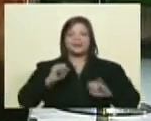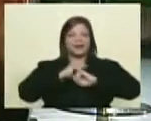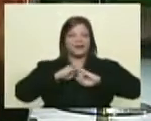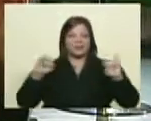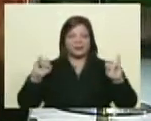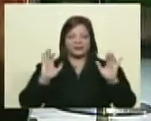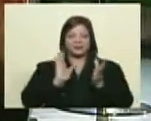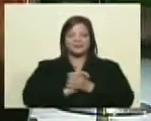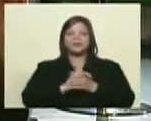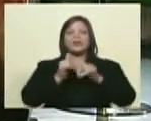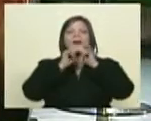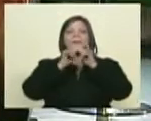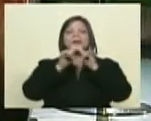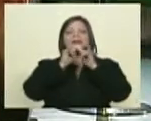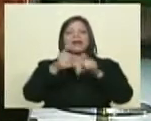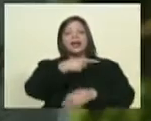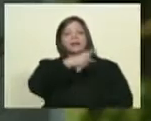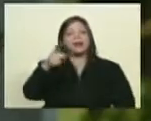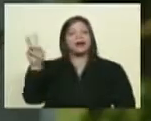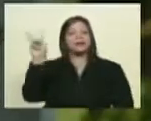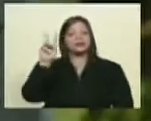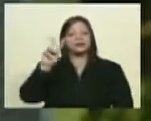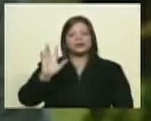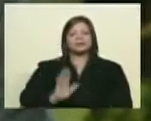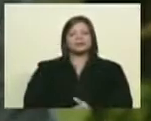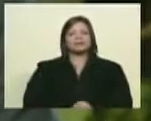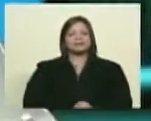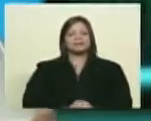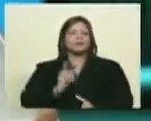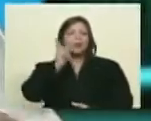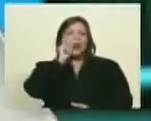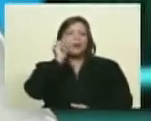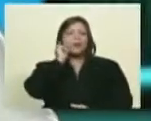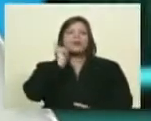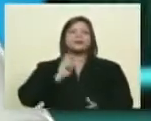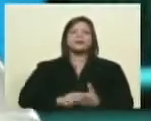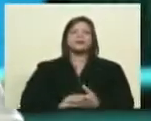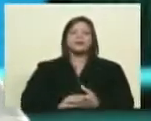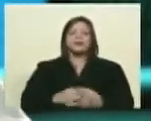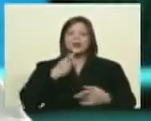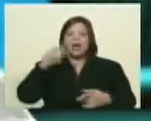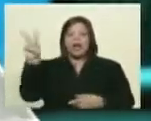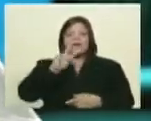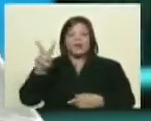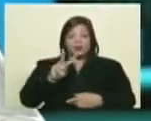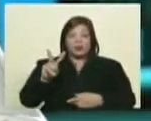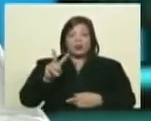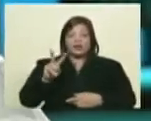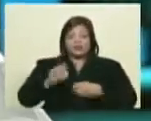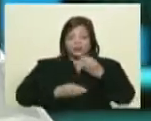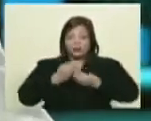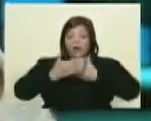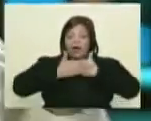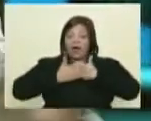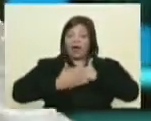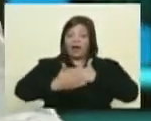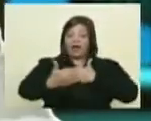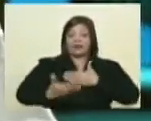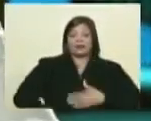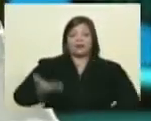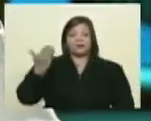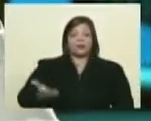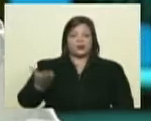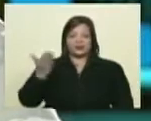Fernando con un mensaje final tuyo para los venezolanos de Venezuela bueno yo creo que en Venezuela se ha hecho un avance importantísimo